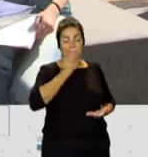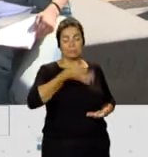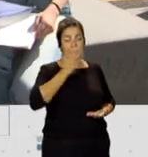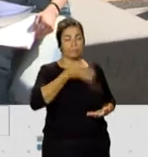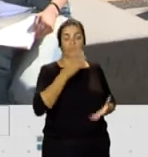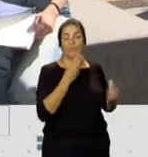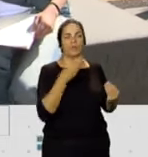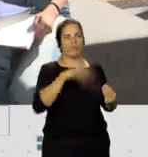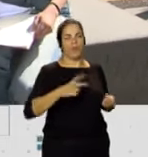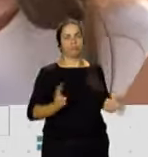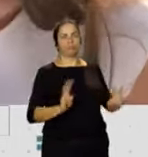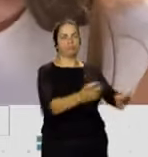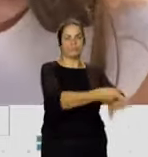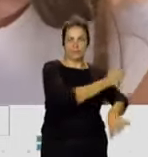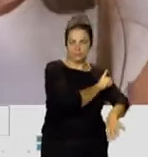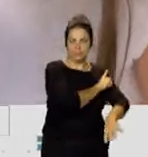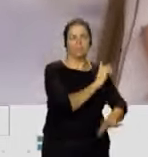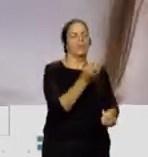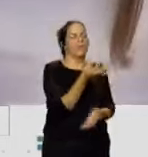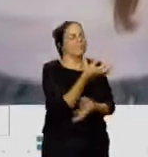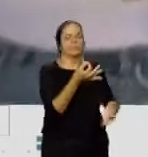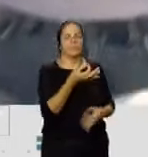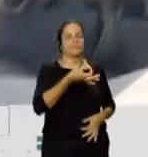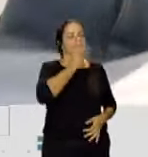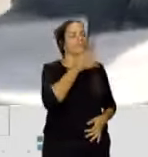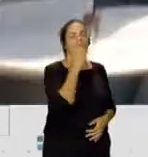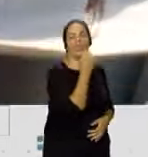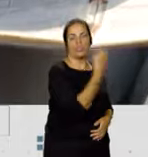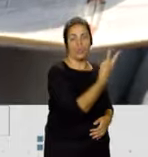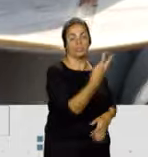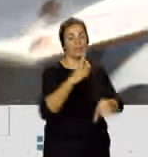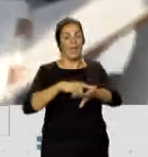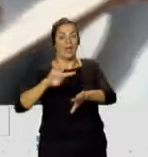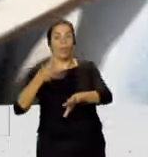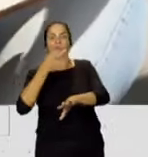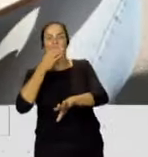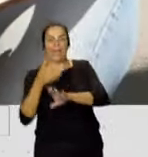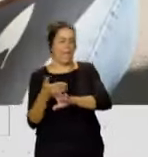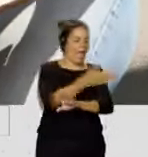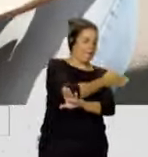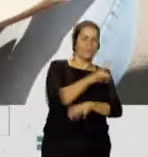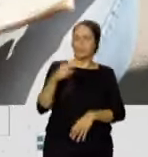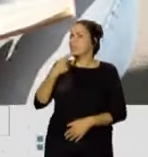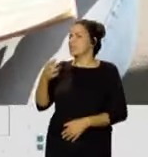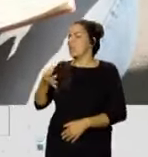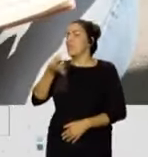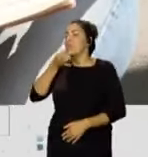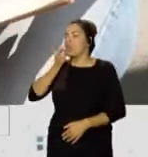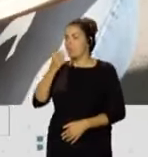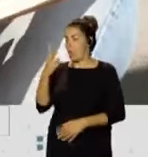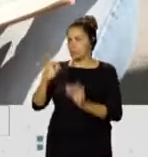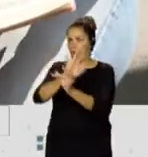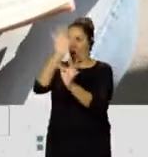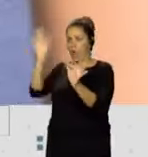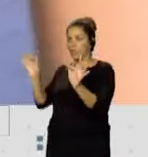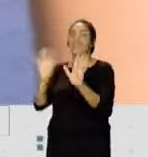la cuenta. Es decir, lo ideal sería tomar dos tazas y antes de las 4 de la tarde. Dos tazas a lo largo de todo el día, ¿no? Repartidos durante toda la jornada de estudio. Pero mejor